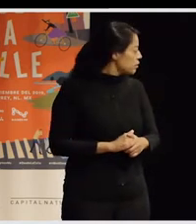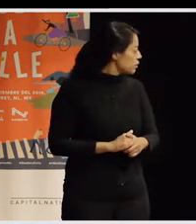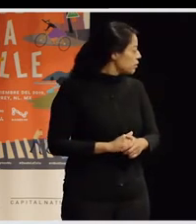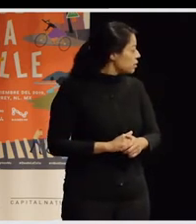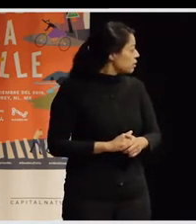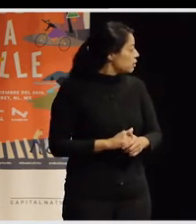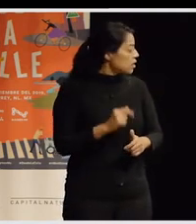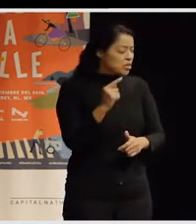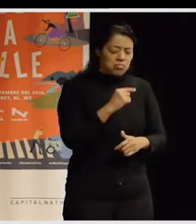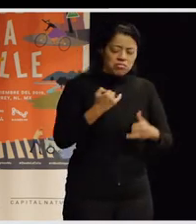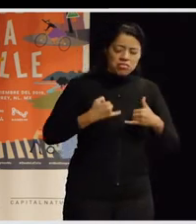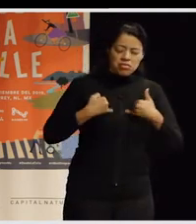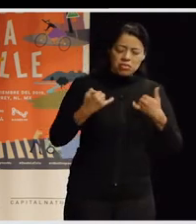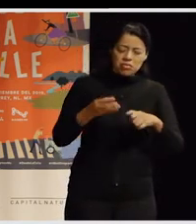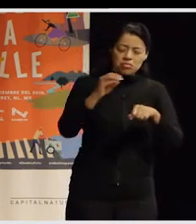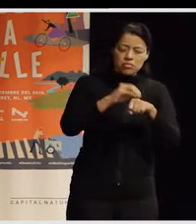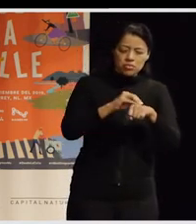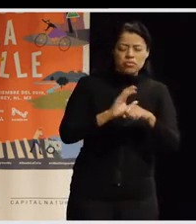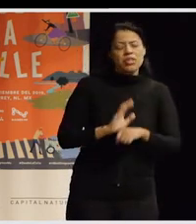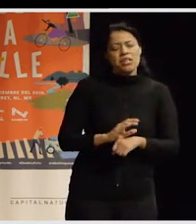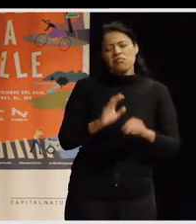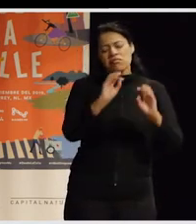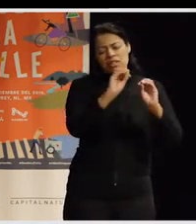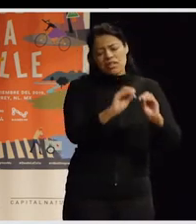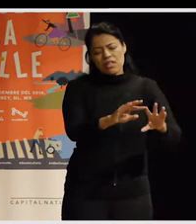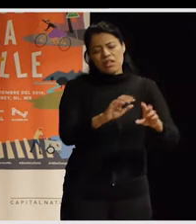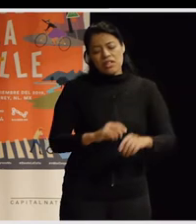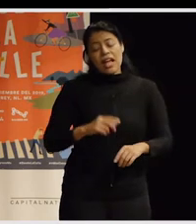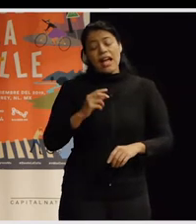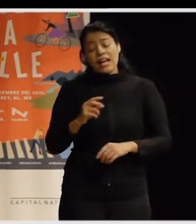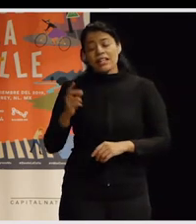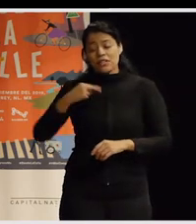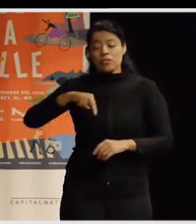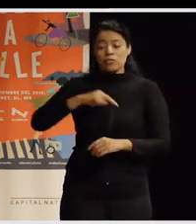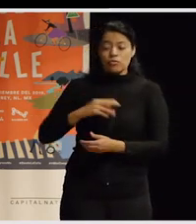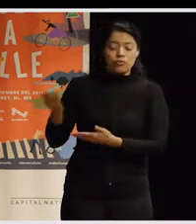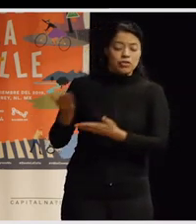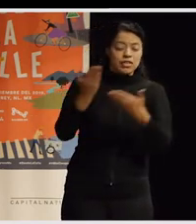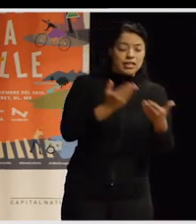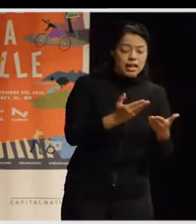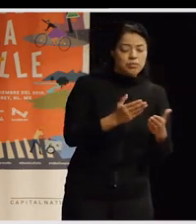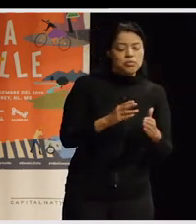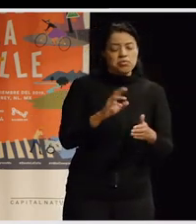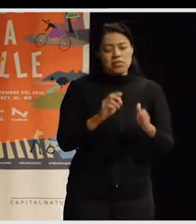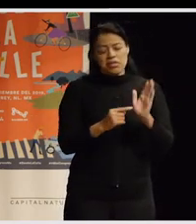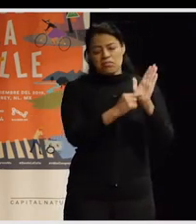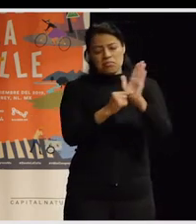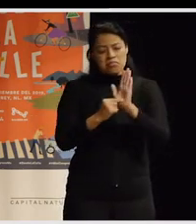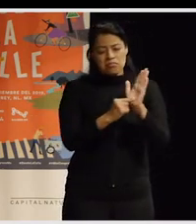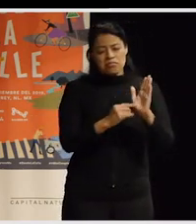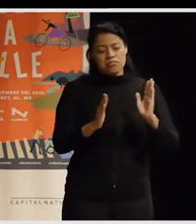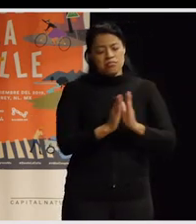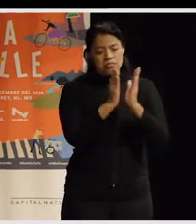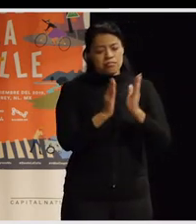nos dejaron la galería, entonces hicimos como una instalación participativa. Entonces la gente entraba en la galería, se encontraba lo que ven abajo,